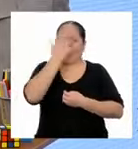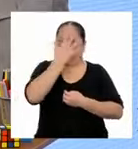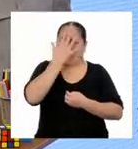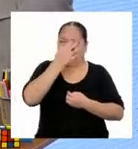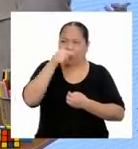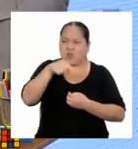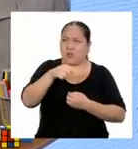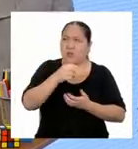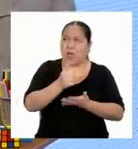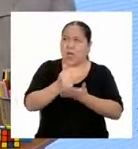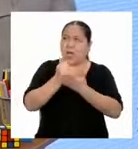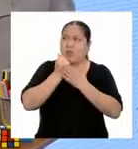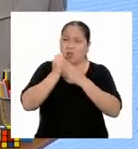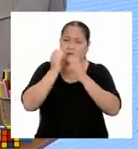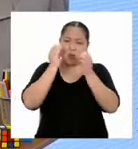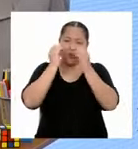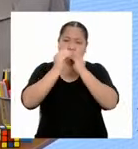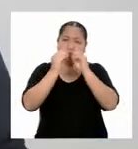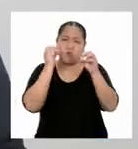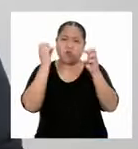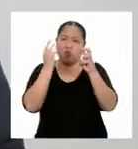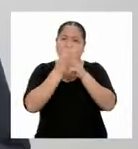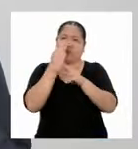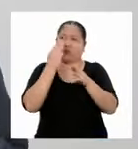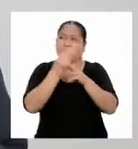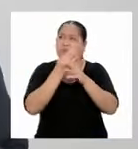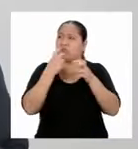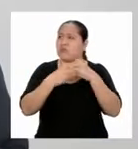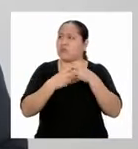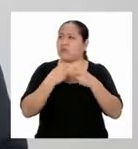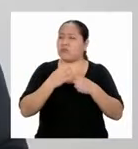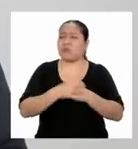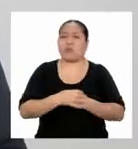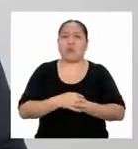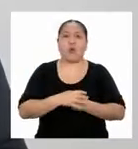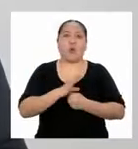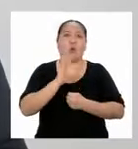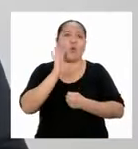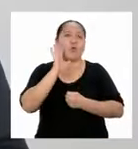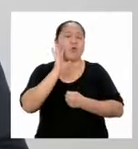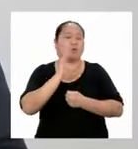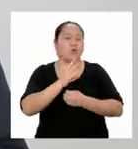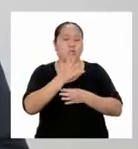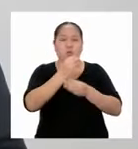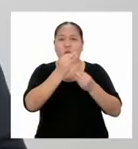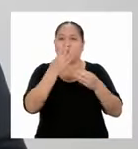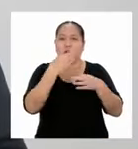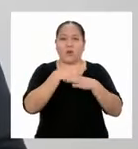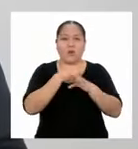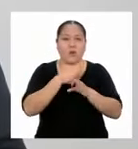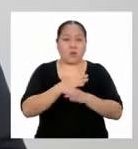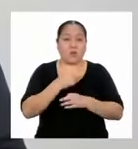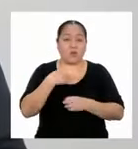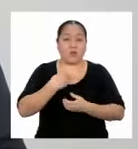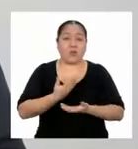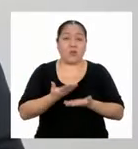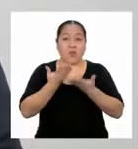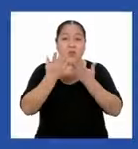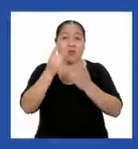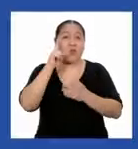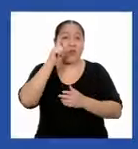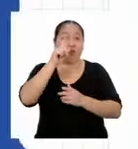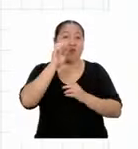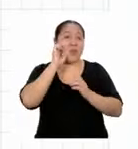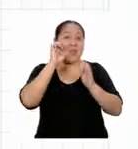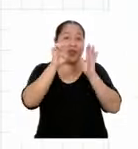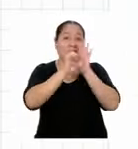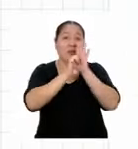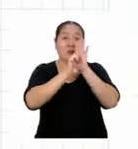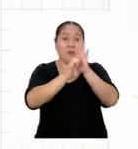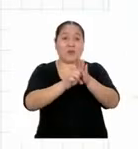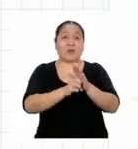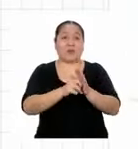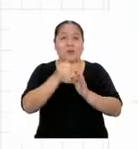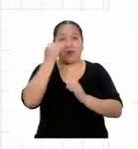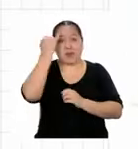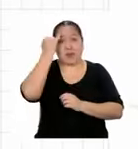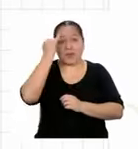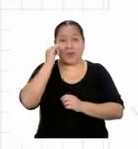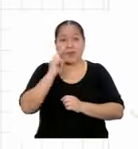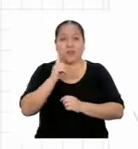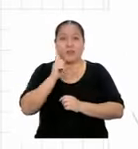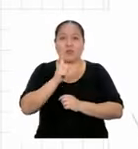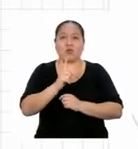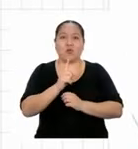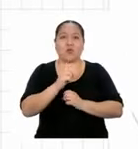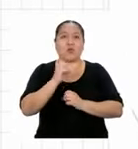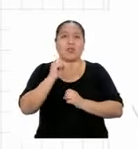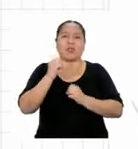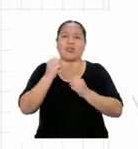ayudar a resolver misterios matemáticos. ¡Uf! De varias formas. Pero te daré un ejemplo muy claro. Supongamos que estamos en